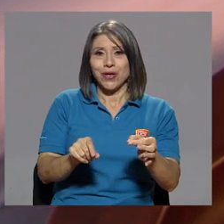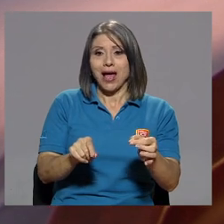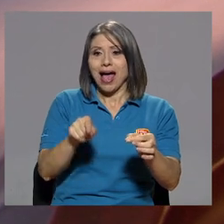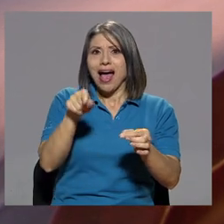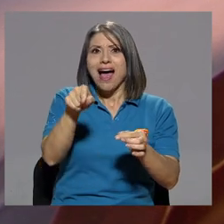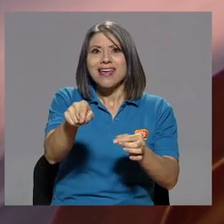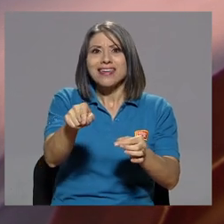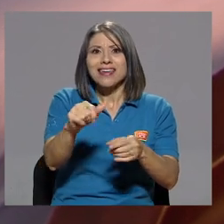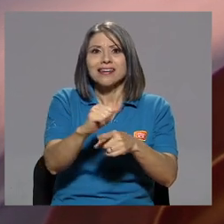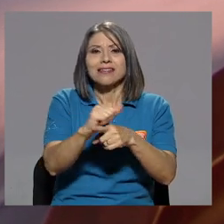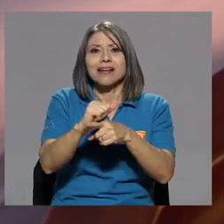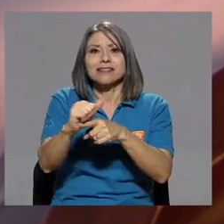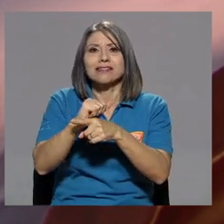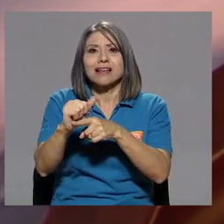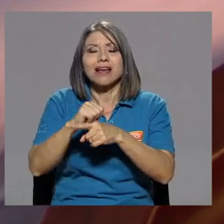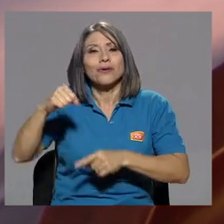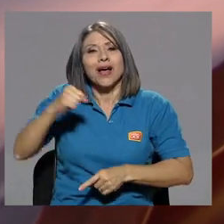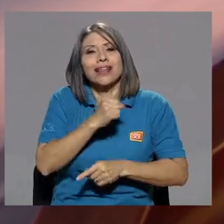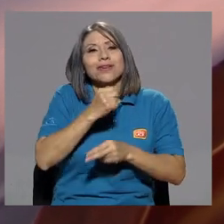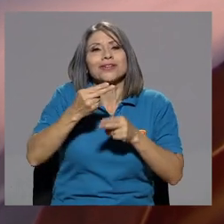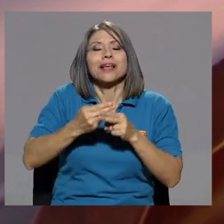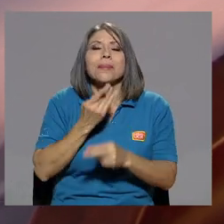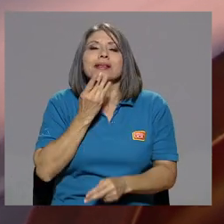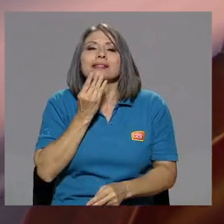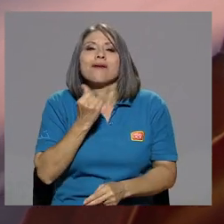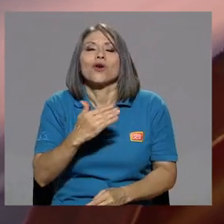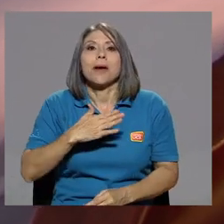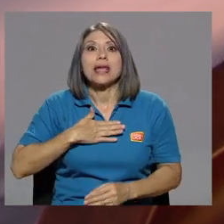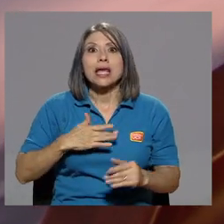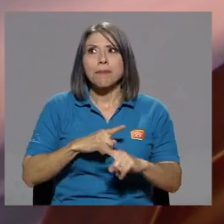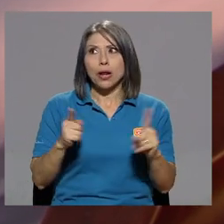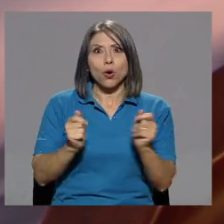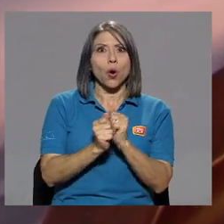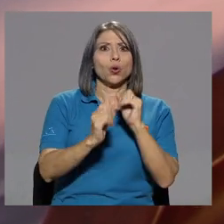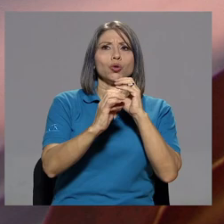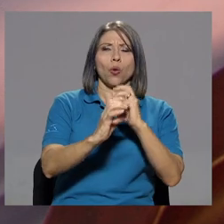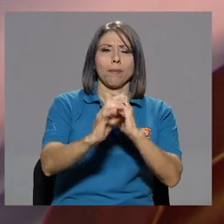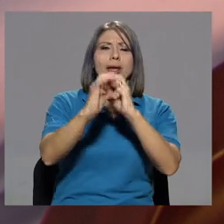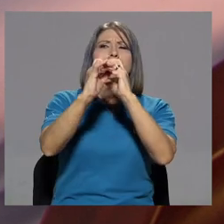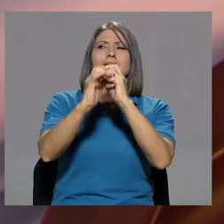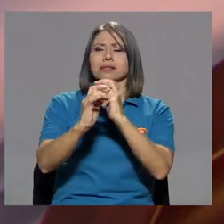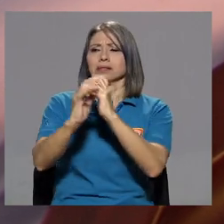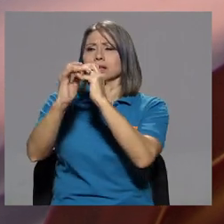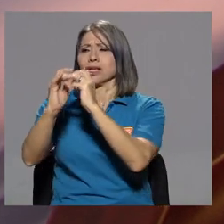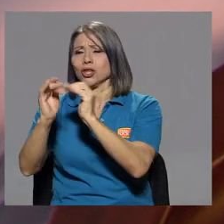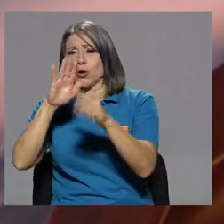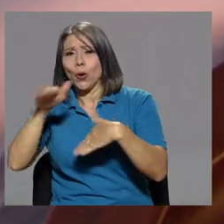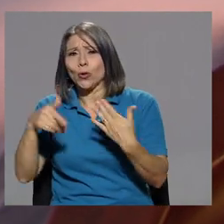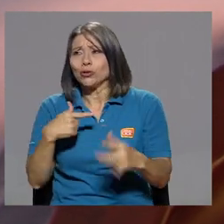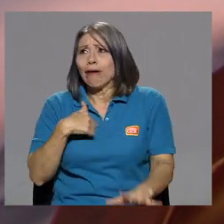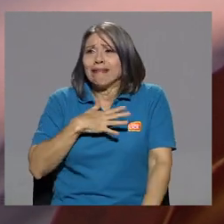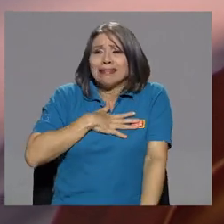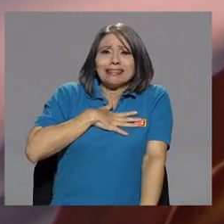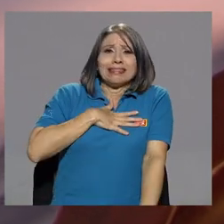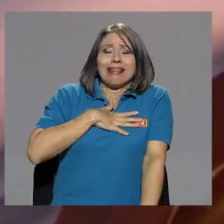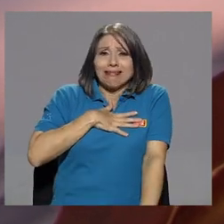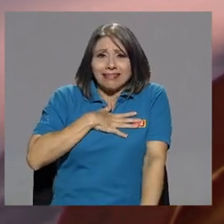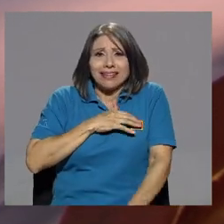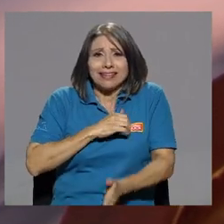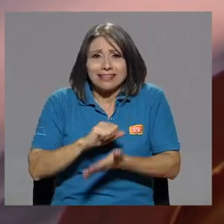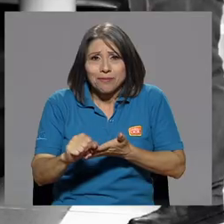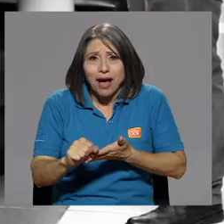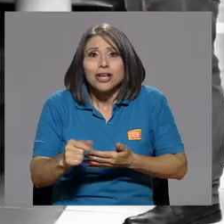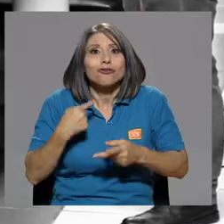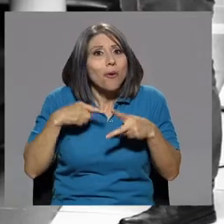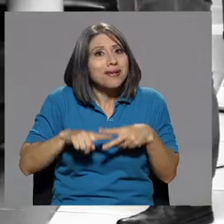están ensayando Sabor a mí. Pero ya con trompetas y todo. Ay, la Santísima. Qué lindo. Y ahí comencé.